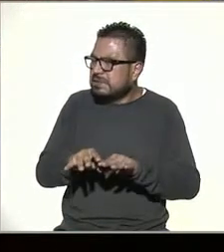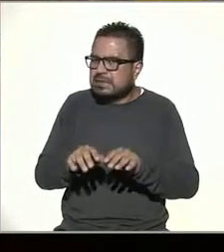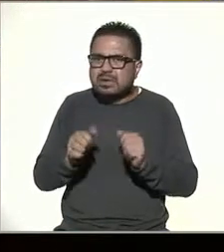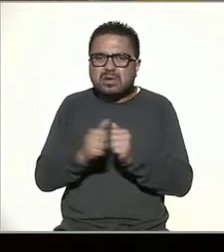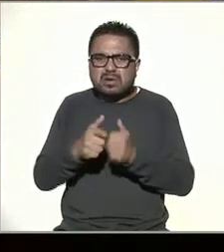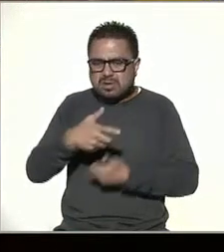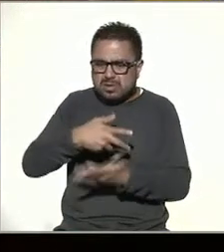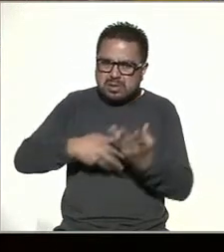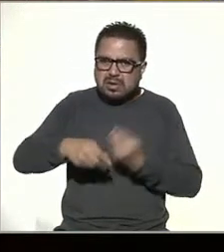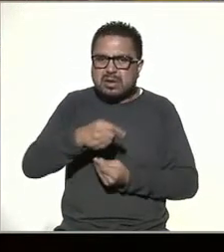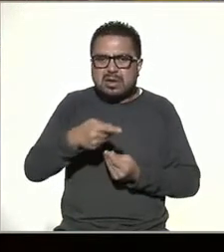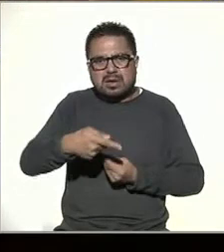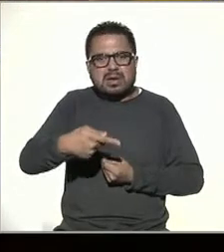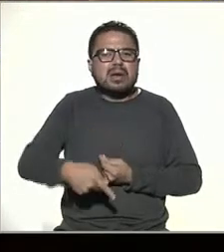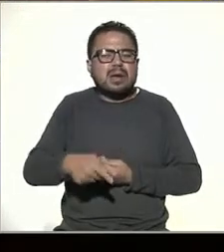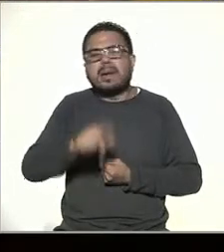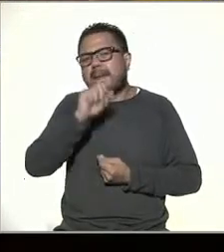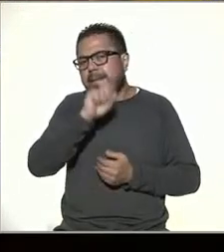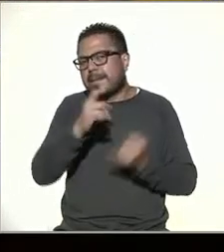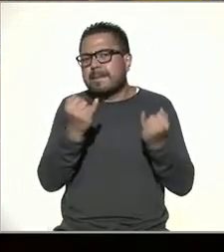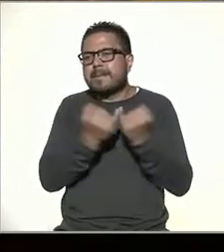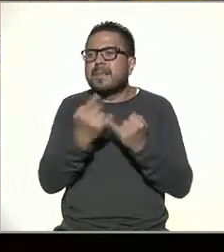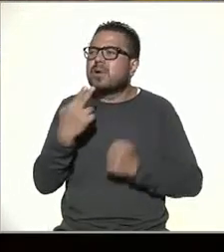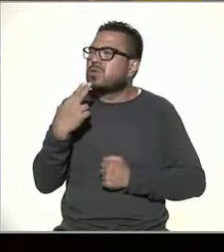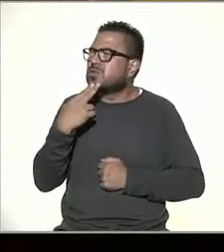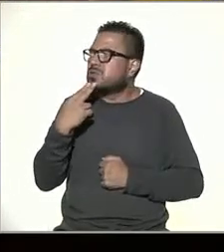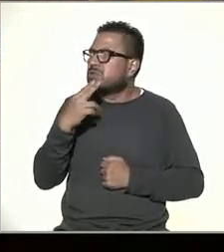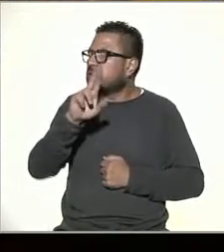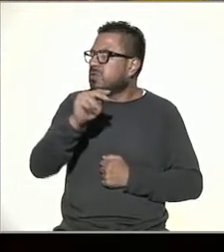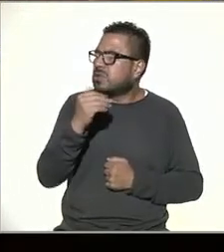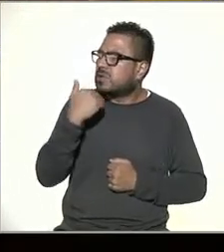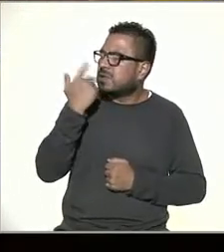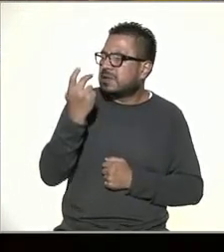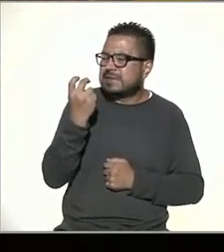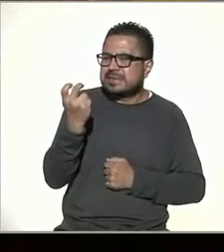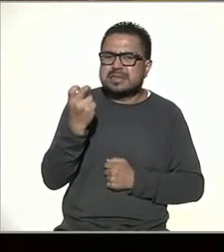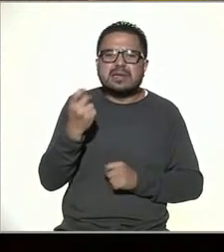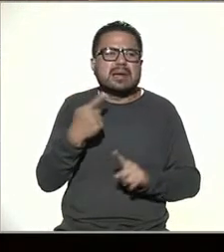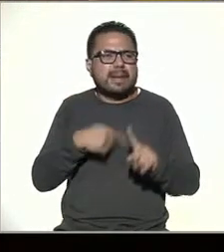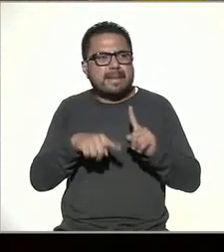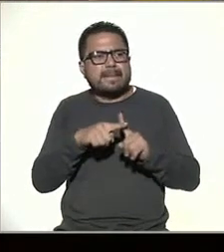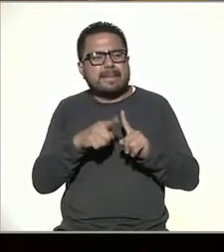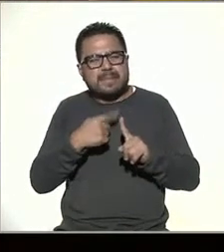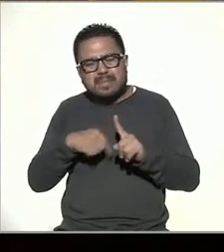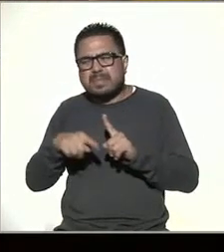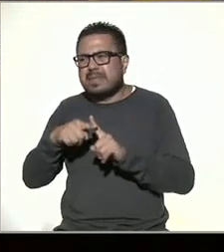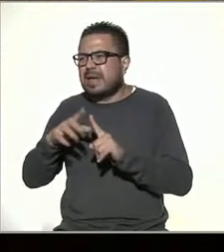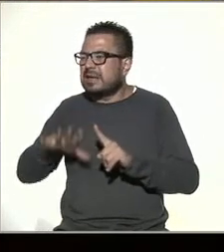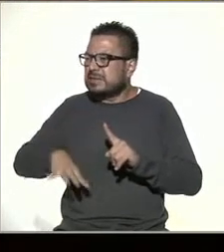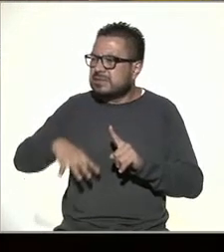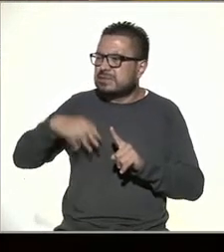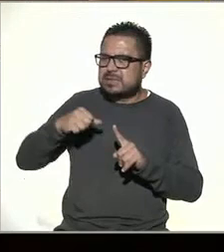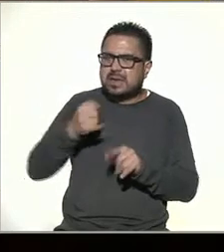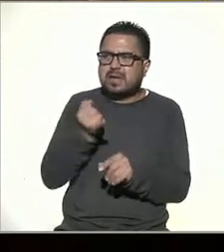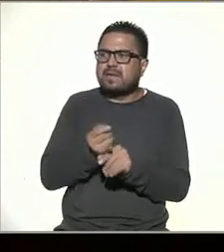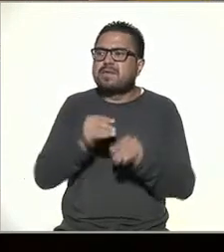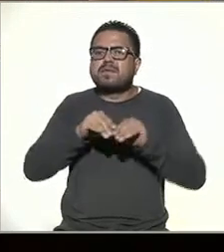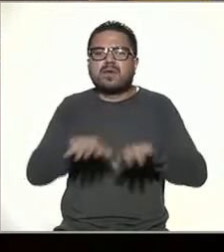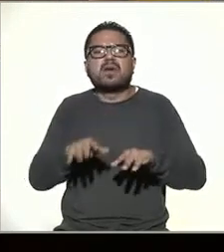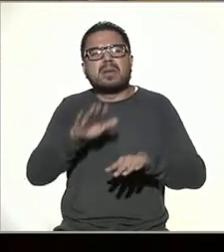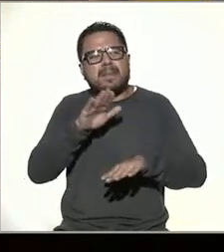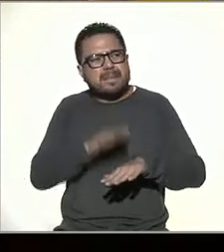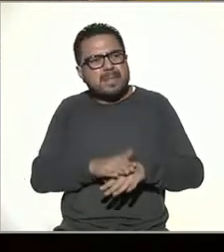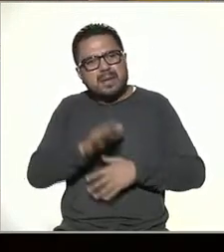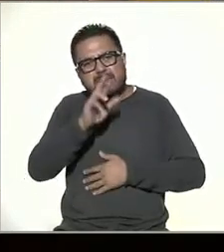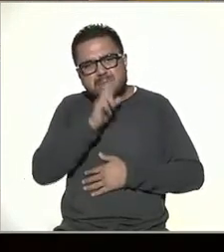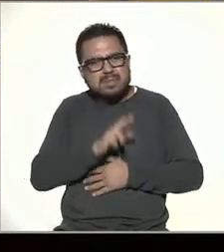la economía local nos impacta a los usuarios no queremos eso entonces multiplicamos esfuerzos para hacer que la información se divulgue de